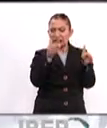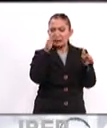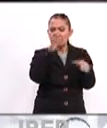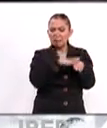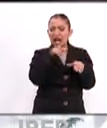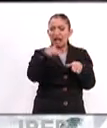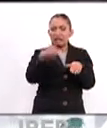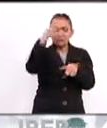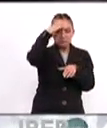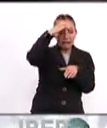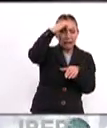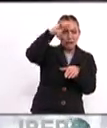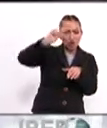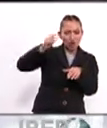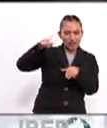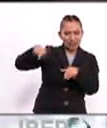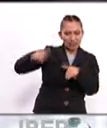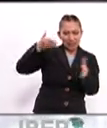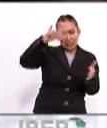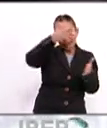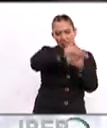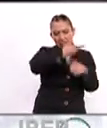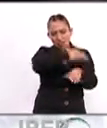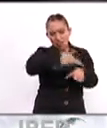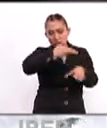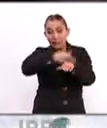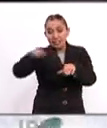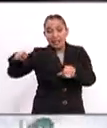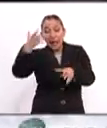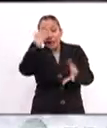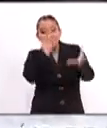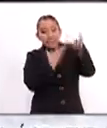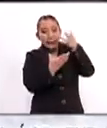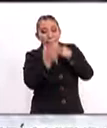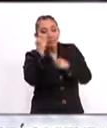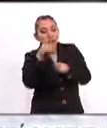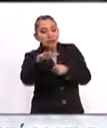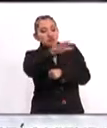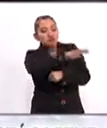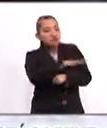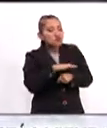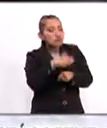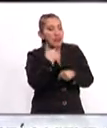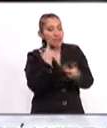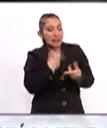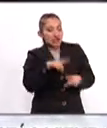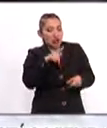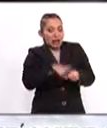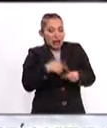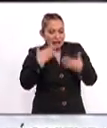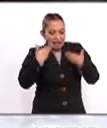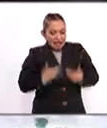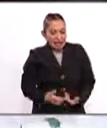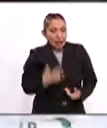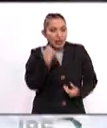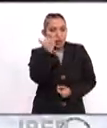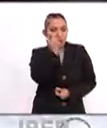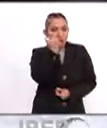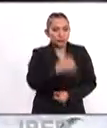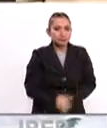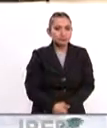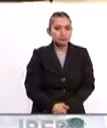más la experiencia universitaria, el proceso de aprendizaje, en el desarrollo personal de nuestros